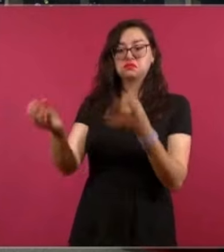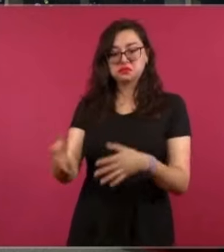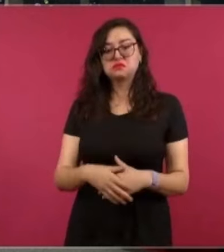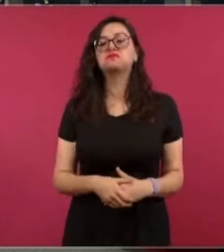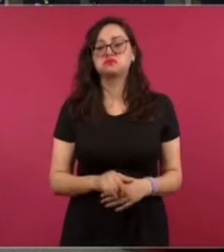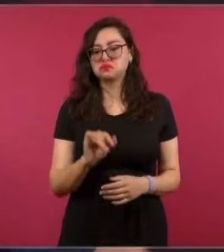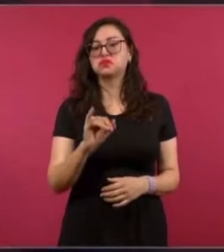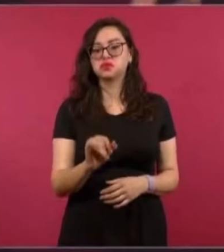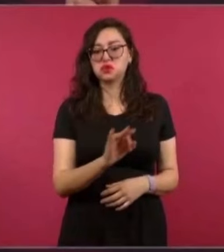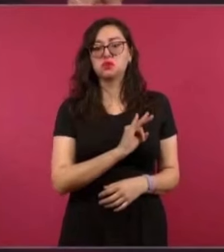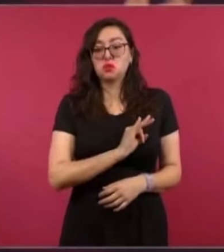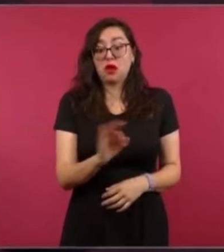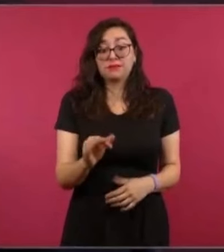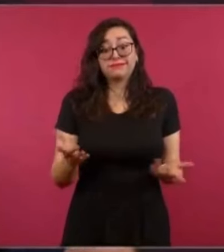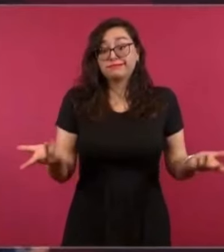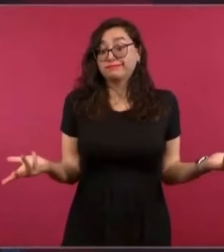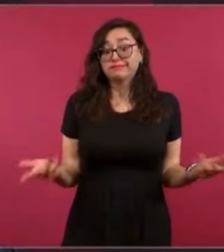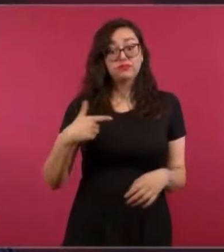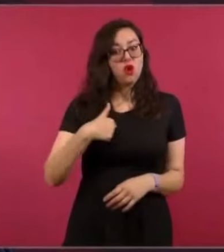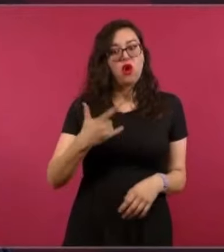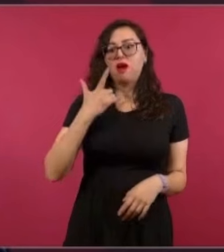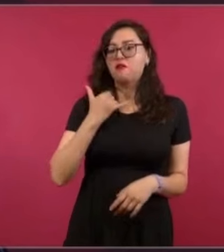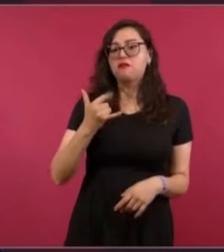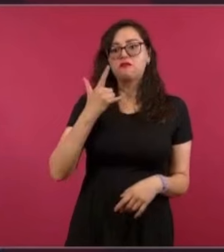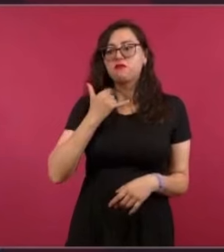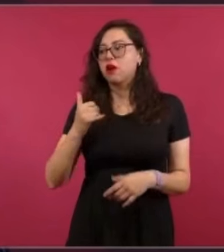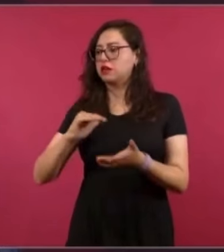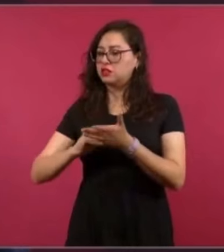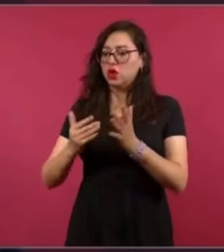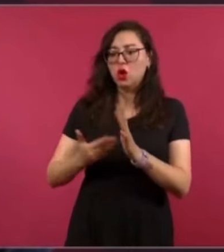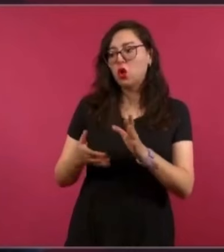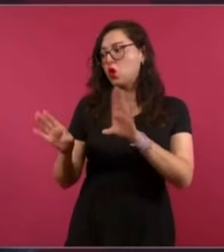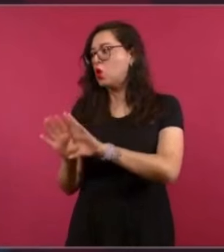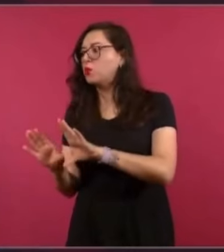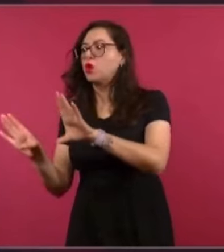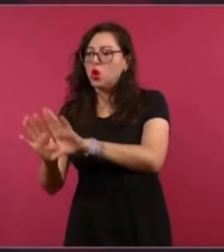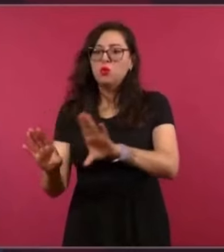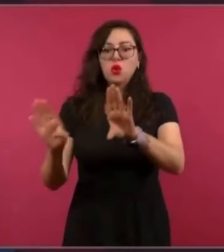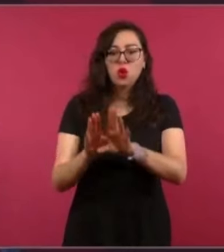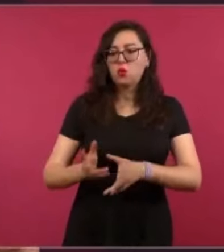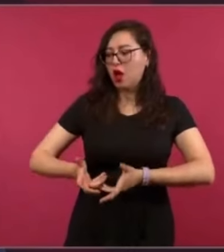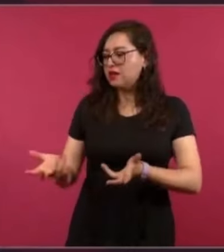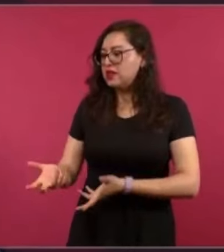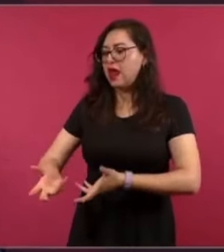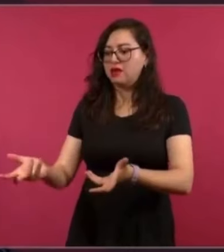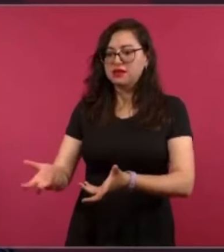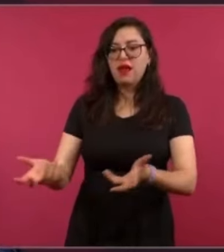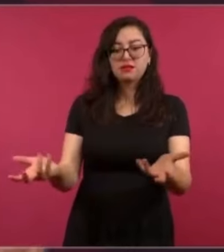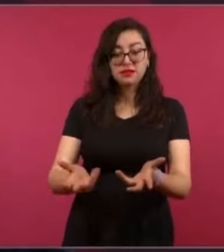Y tenemos que hacer todo lo que esté a nuestro alcance. Claro, nuestros adversarios,